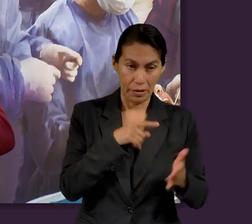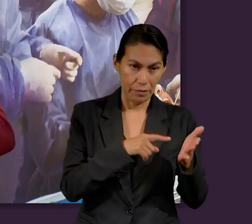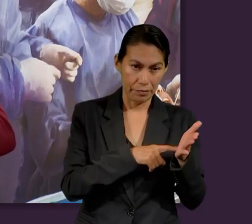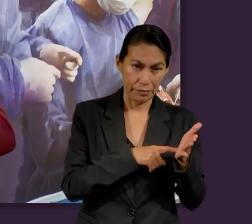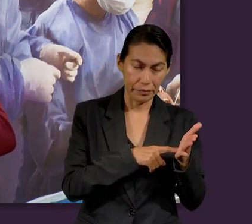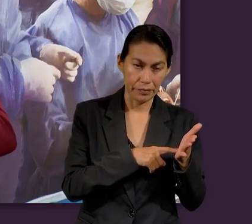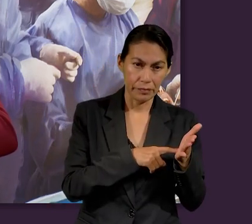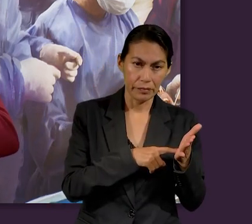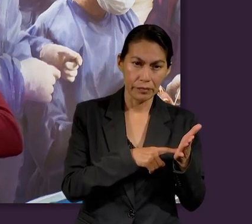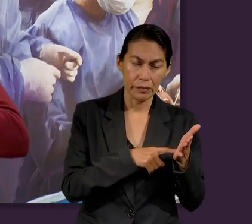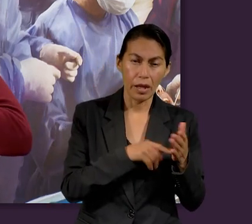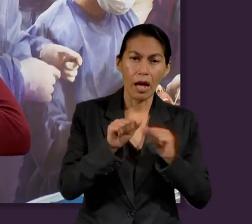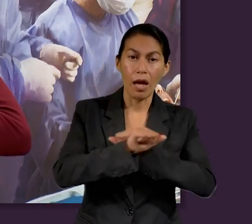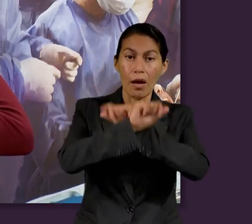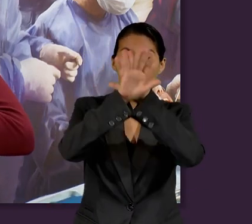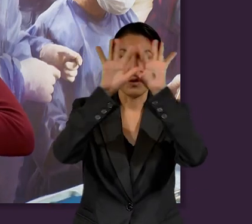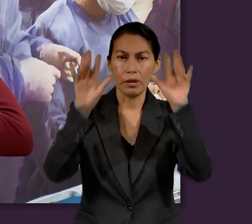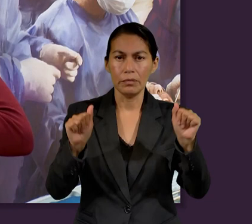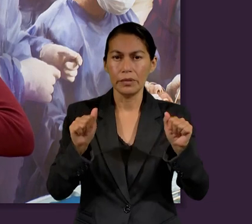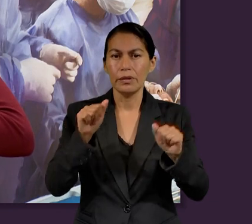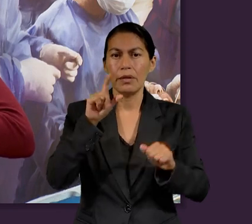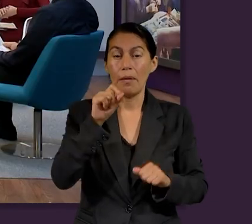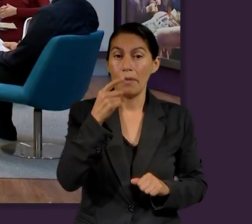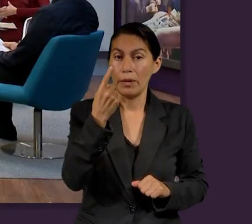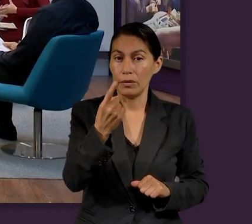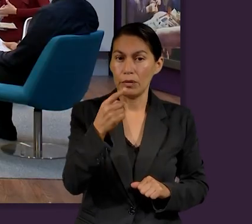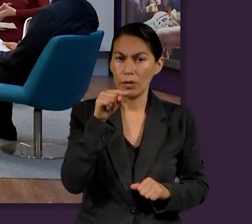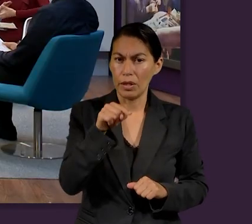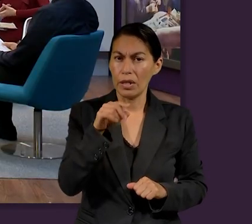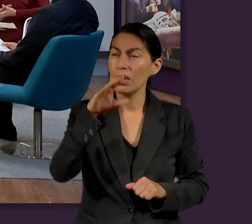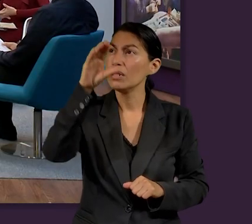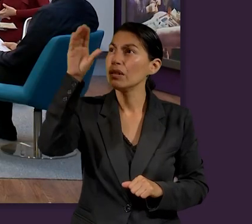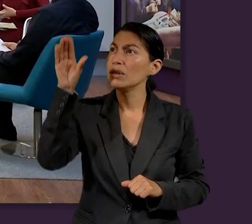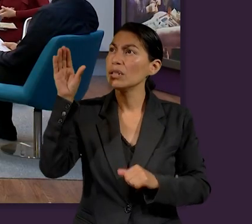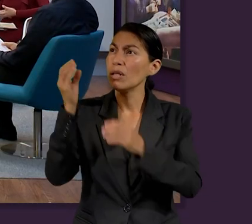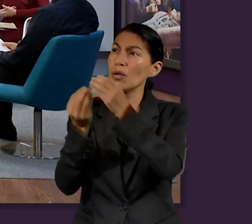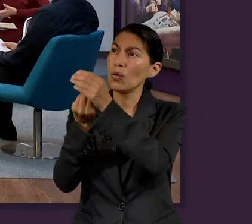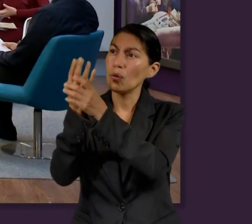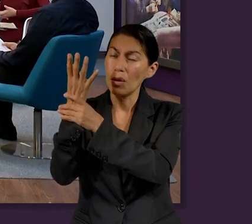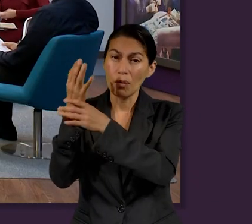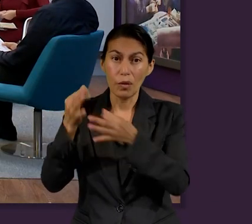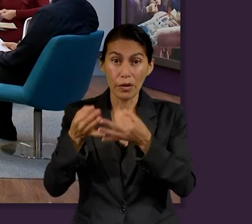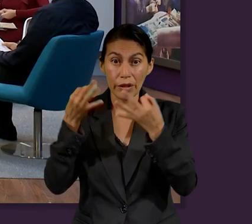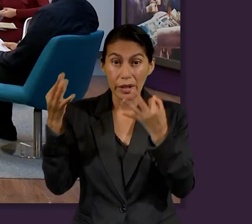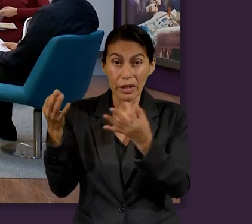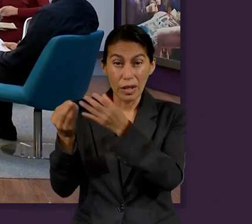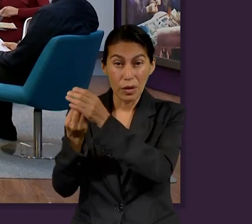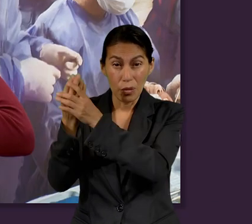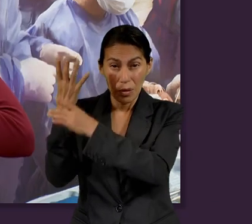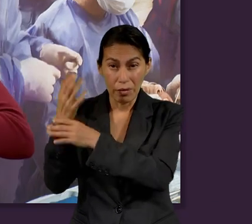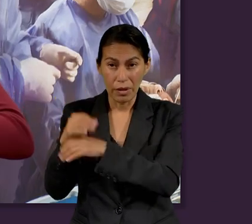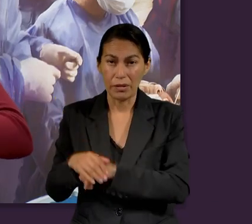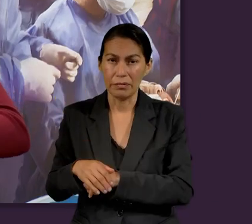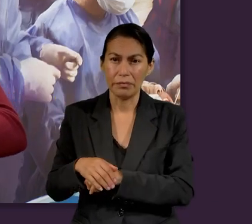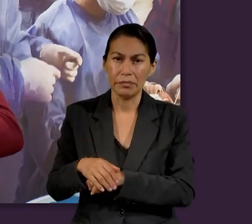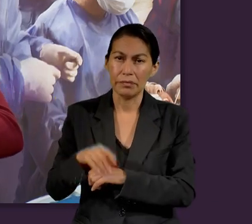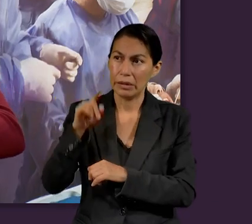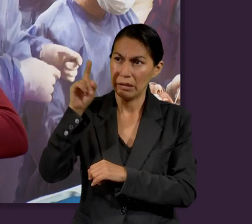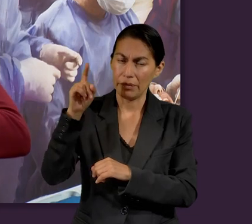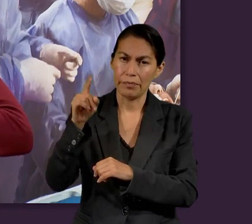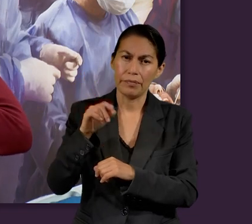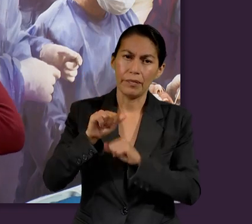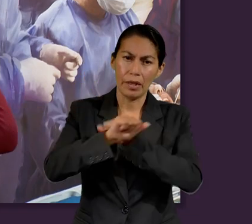dentro de la lección, nos manda a Apocalipsis 21, donde se nos habla del cielo nuevo y la tierra nueva. Y vamos a leer específicamente